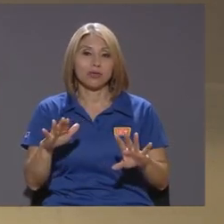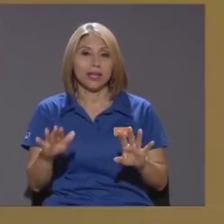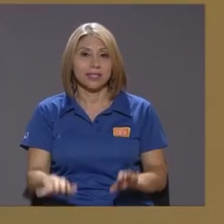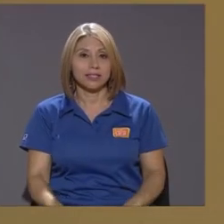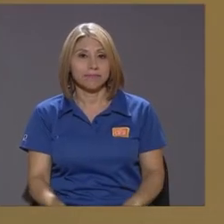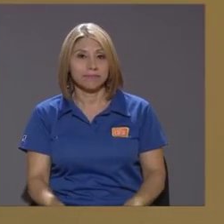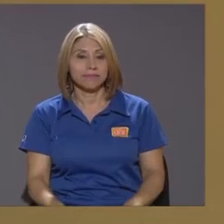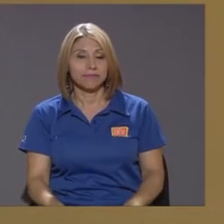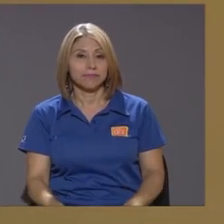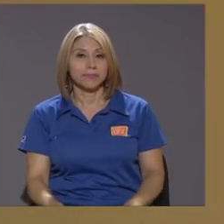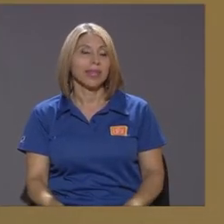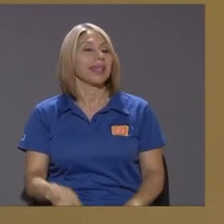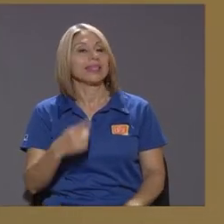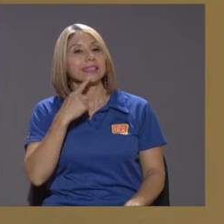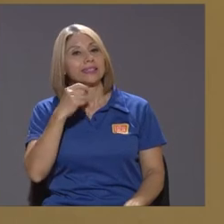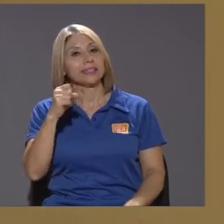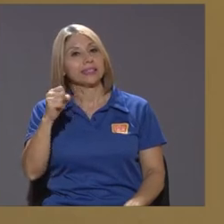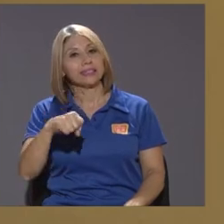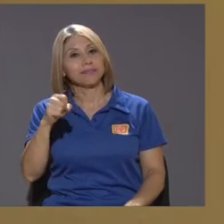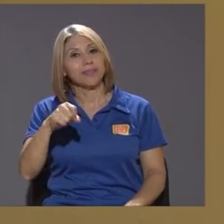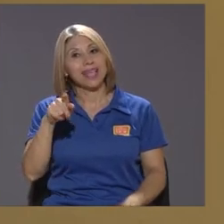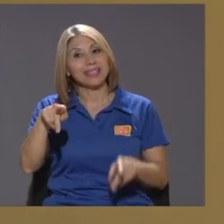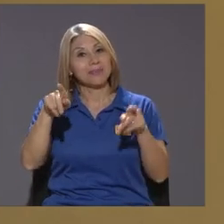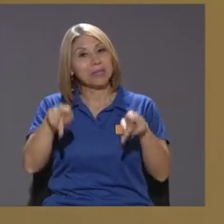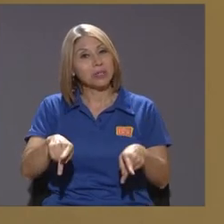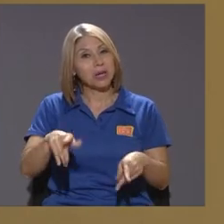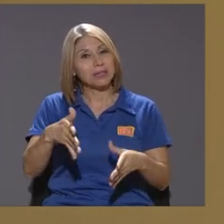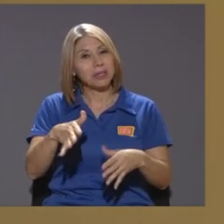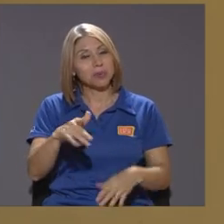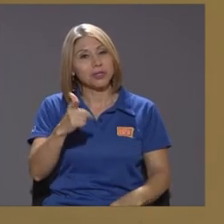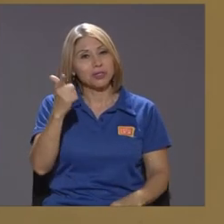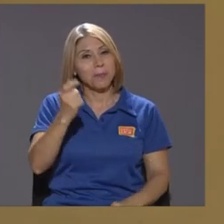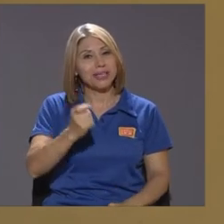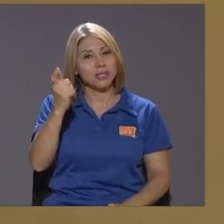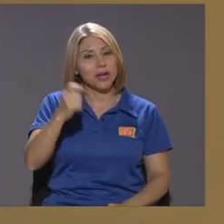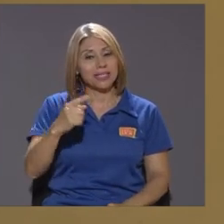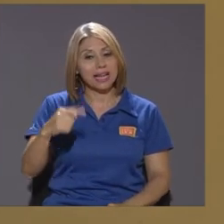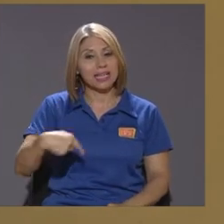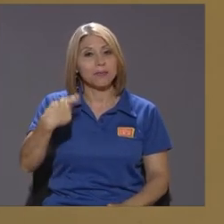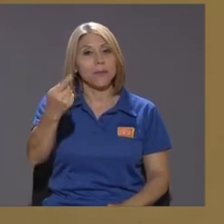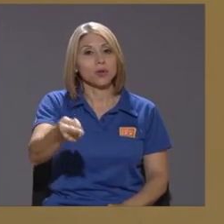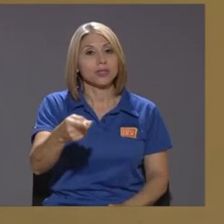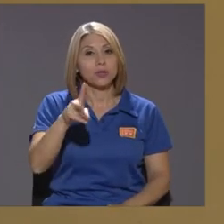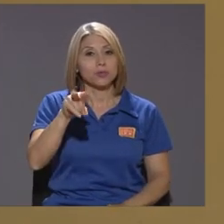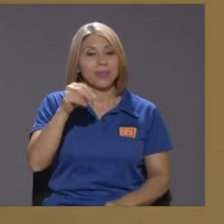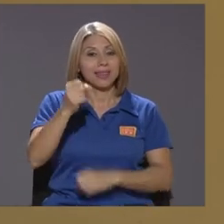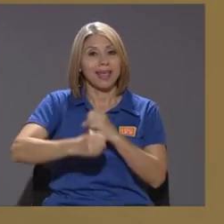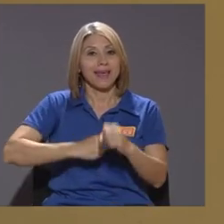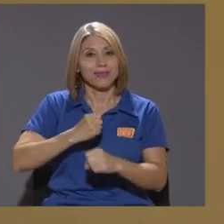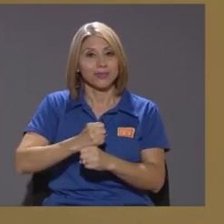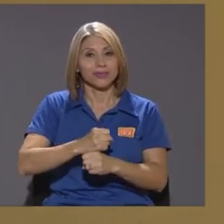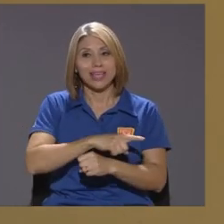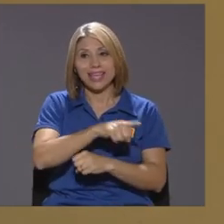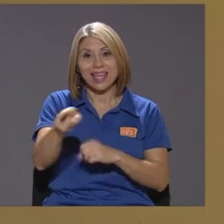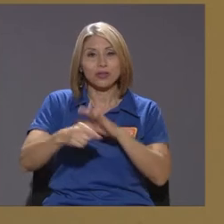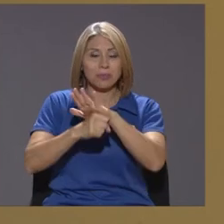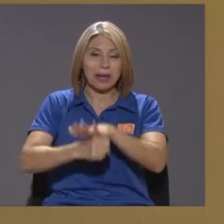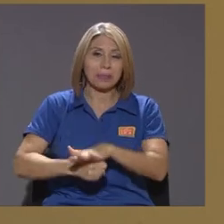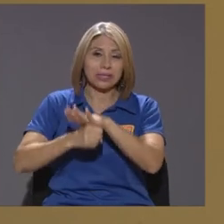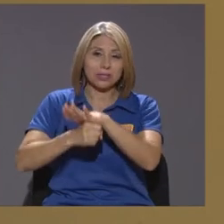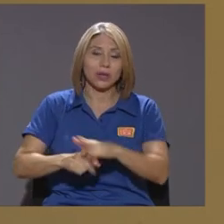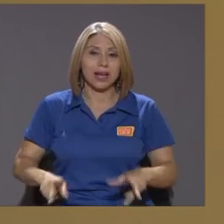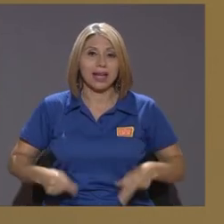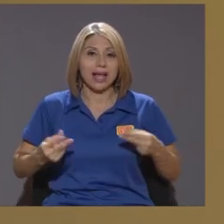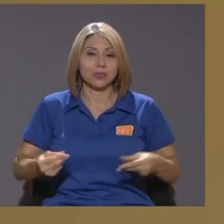si bueno si esas personas se nos van a presionar más o menos en las próximas dos décadas y son las que van a presionar mucho el gasto público